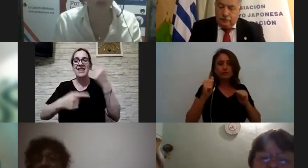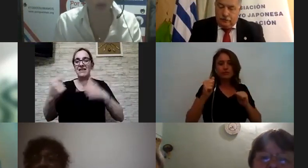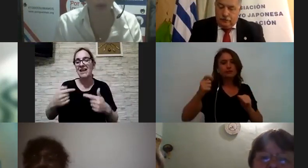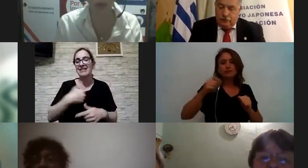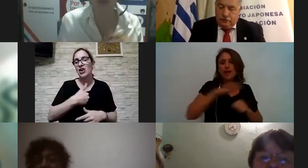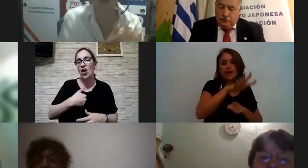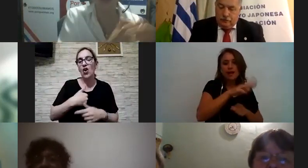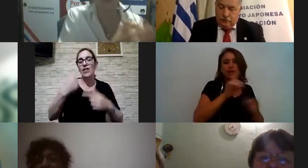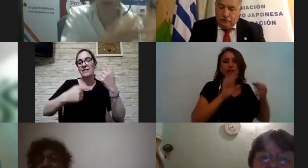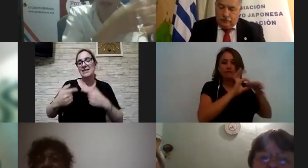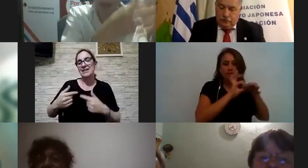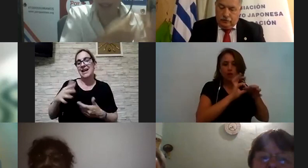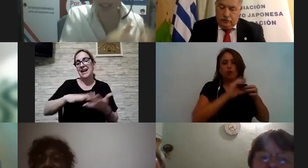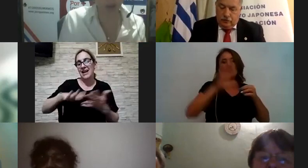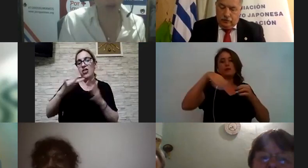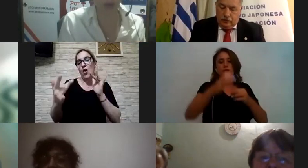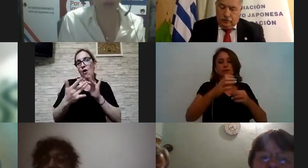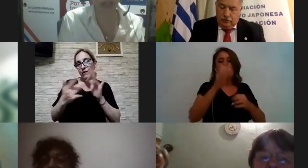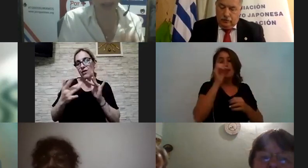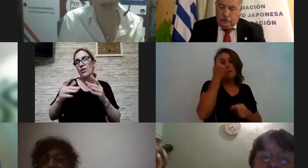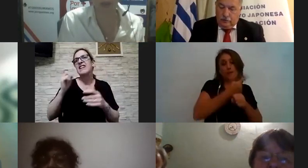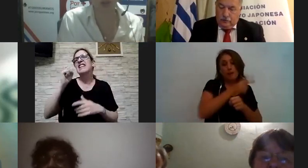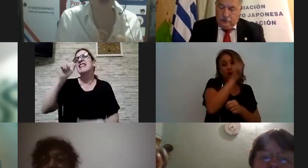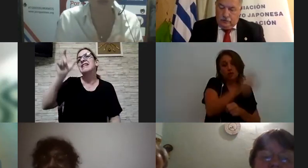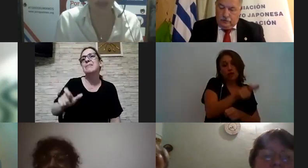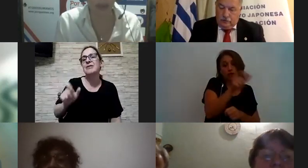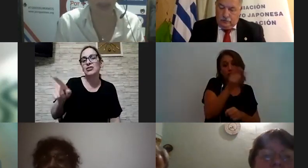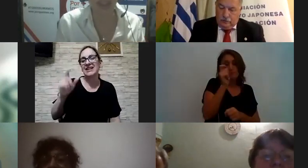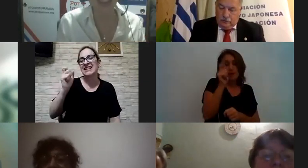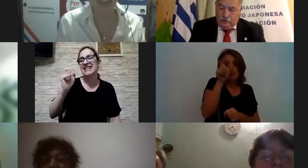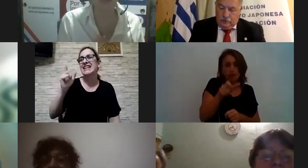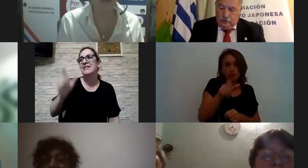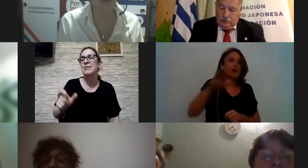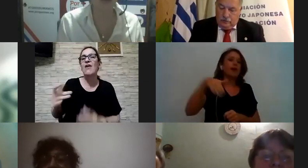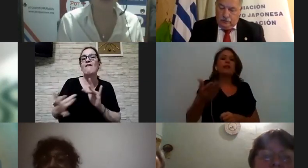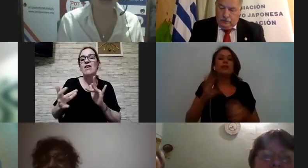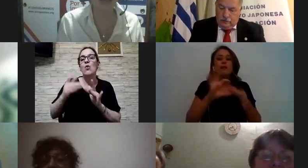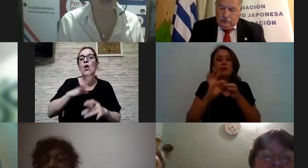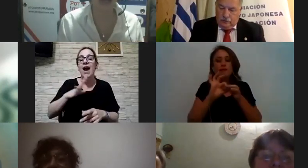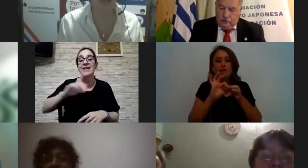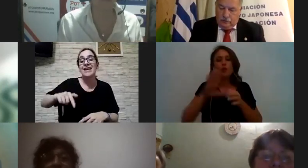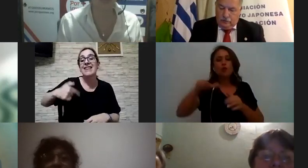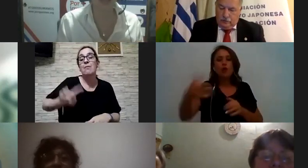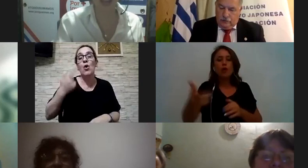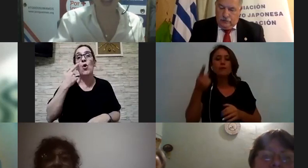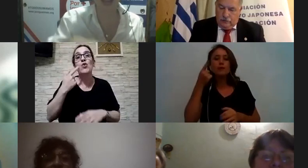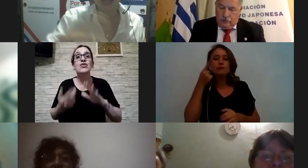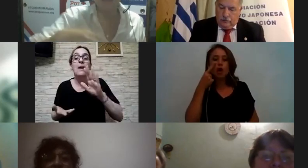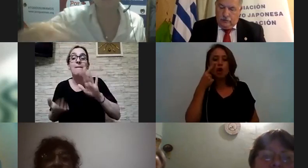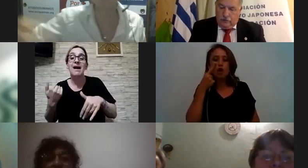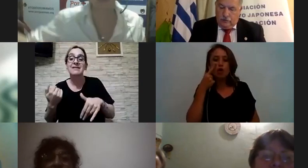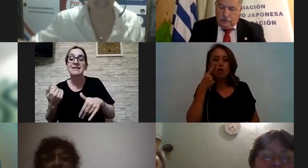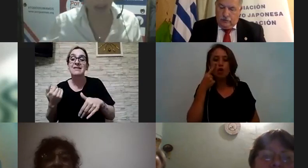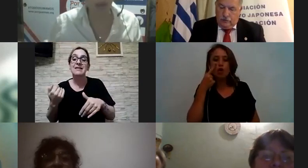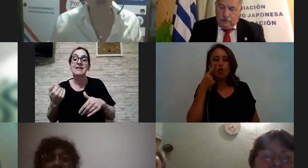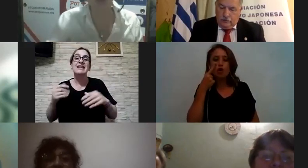un lado los vínculos por otro lado primero saber quiénes son quiénes están pero después los vínculos y después conocer qué